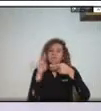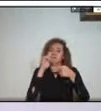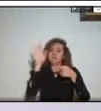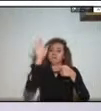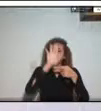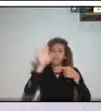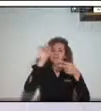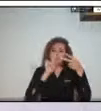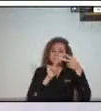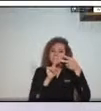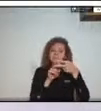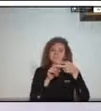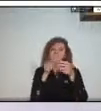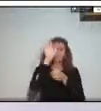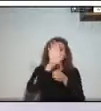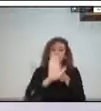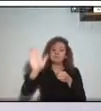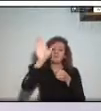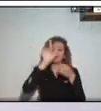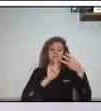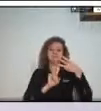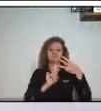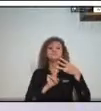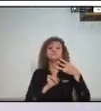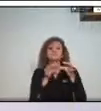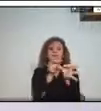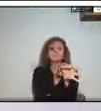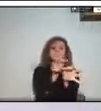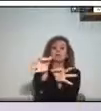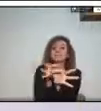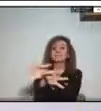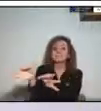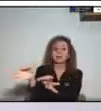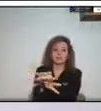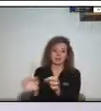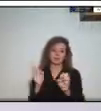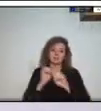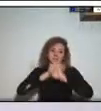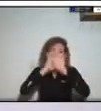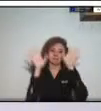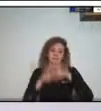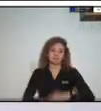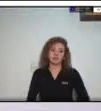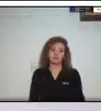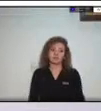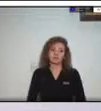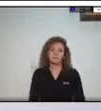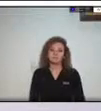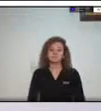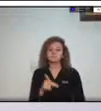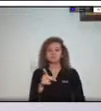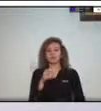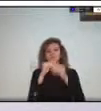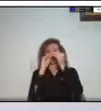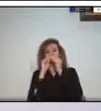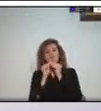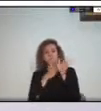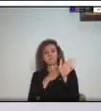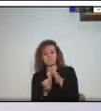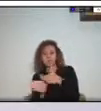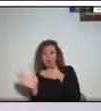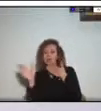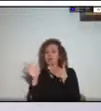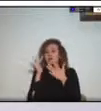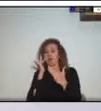en el nivel distrital y municipal y este este instrumento de planificación pues no hace más que definir ese